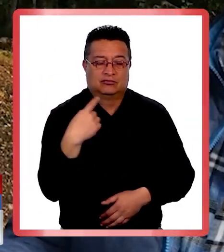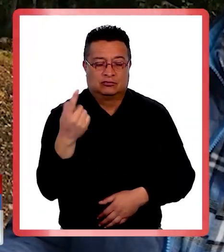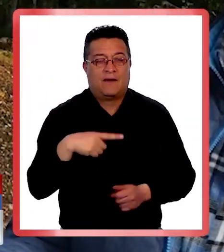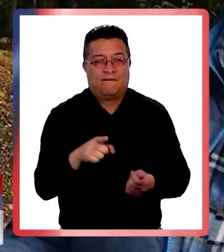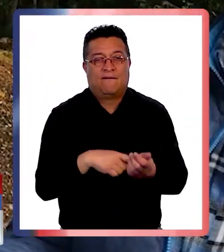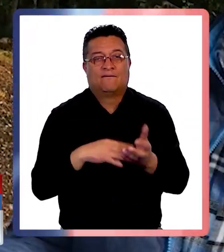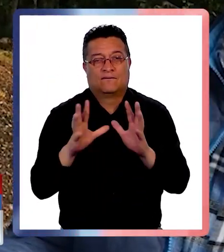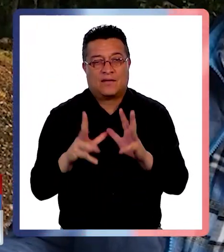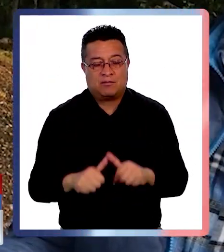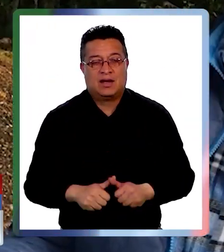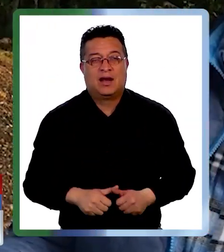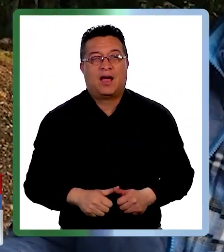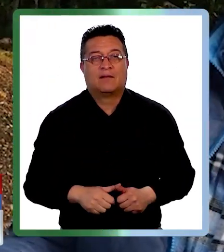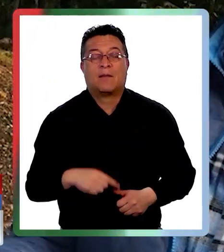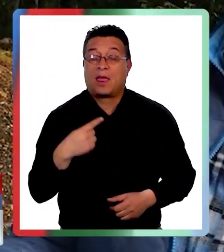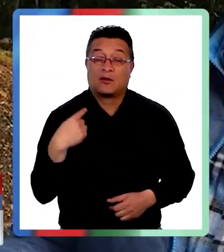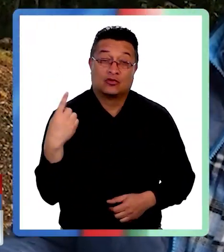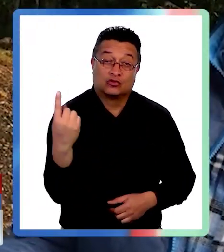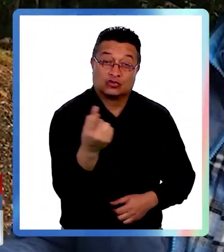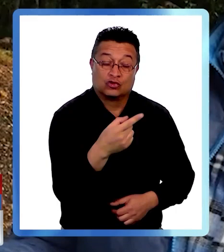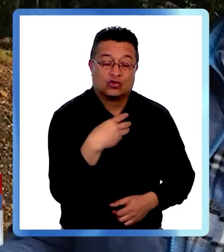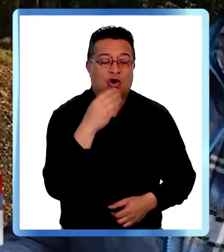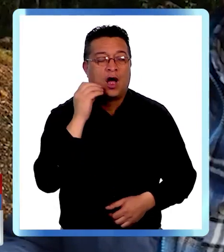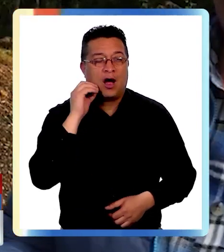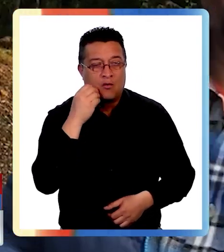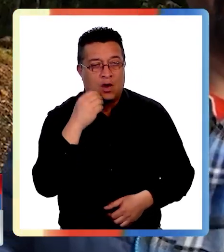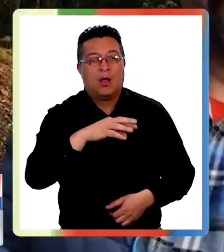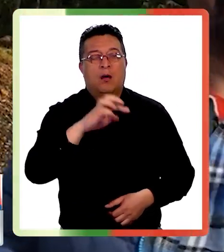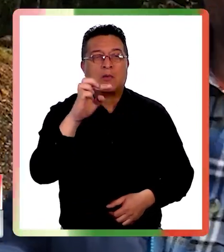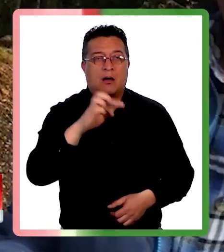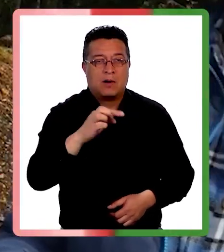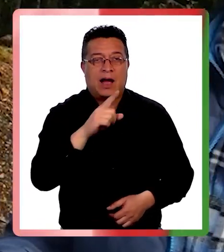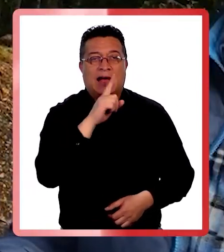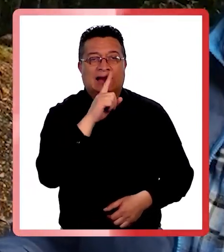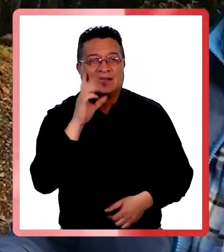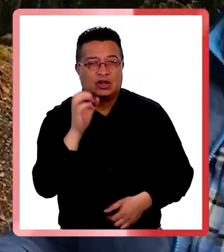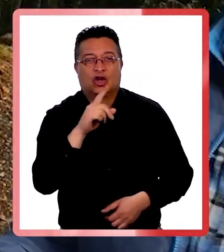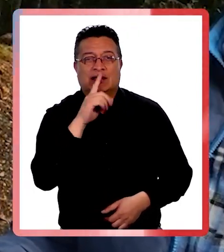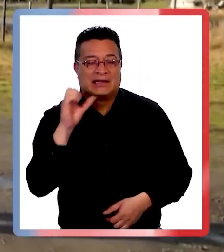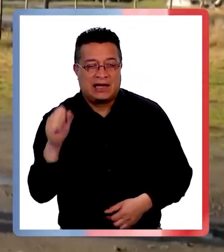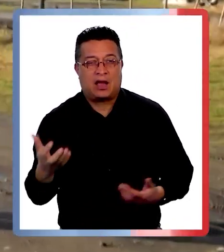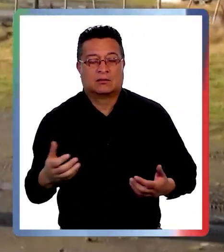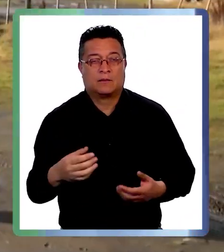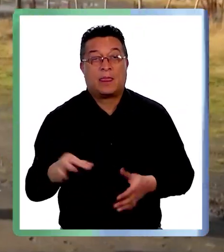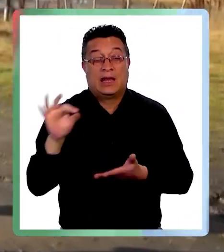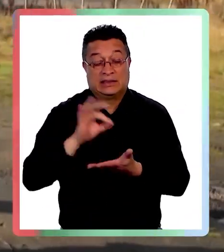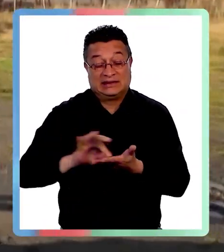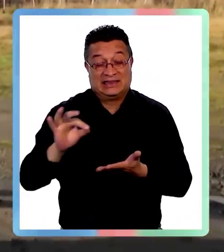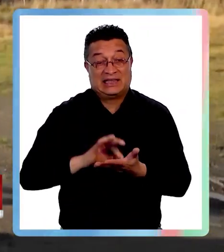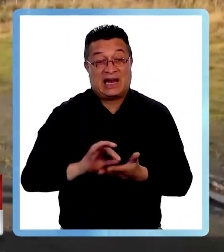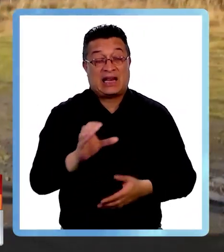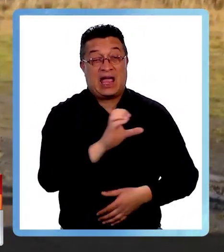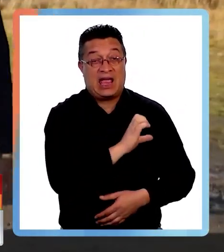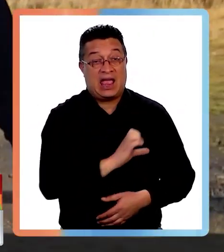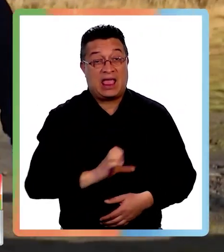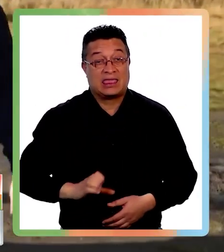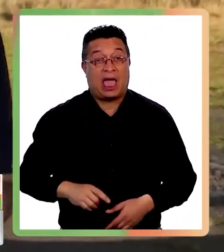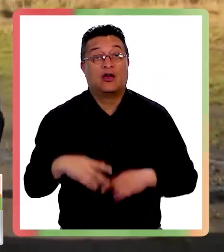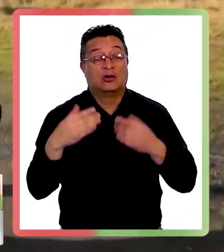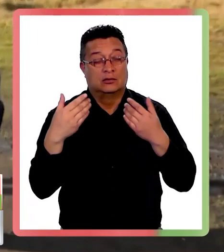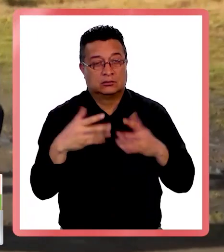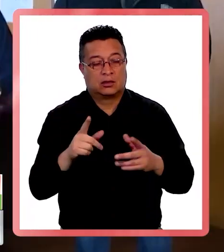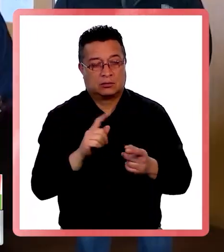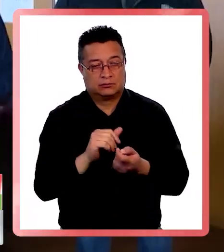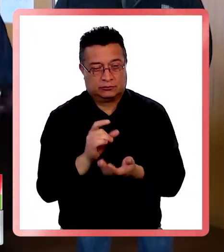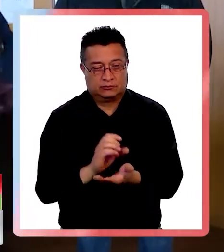parte de nuestra familia. Todos los abuelos, los padres, las tías, los tíos, todo. La Secretaría de Estado encabezó